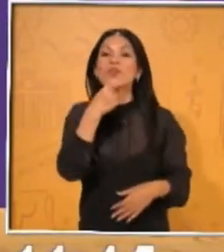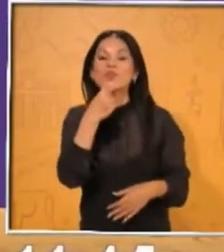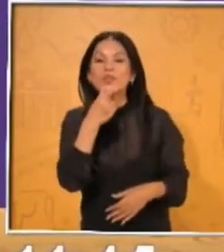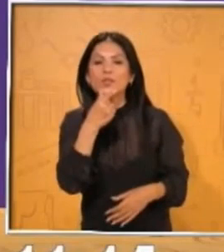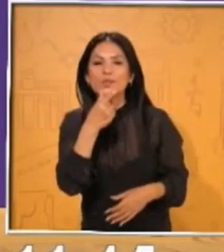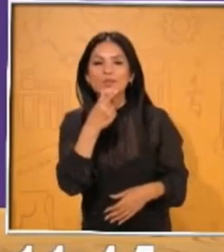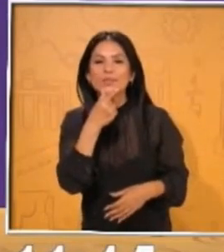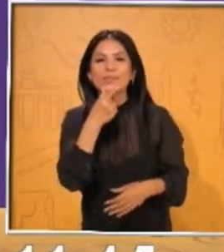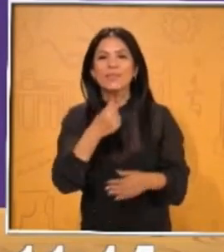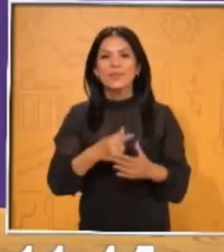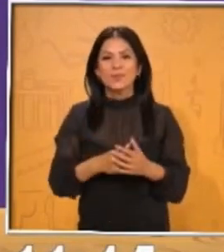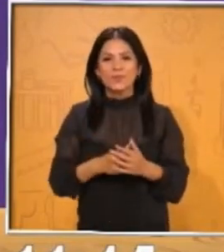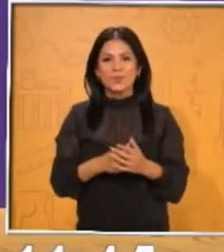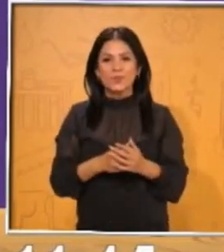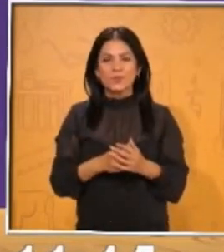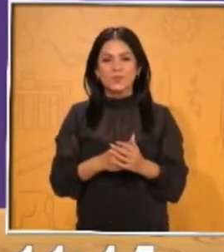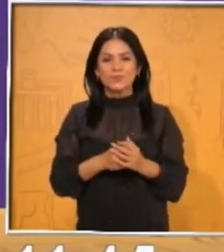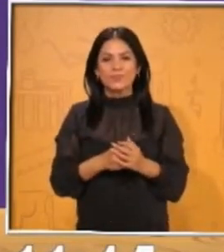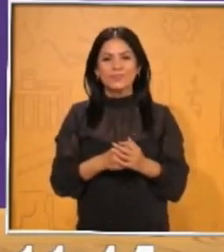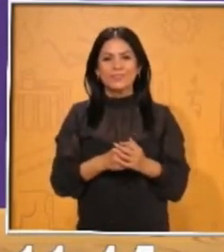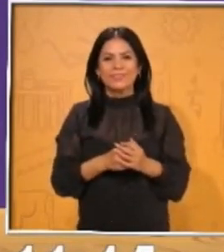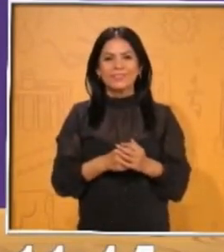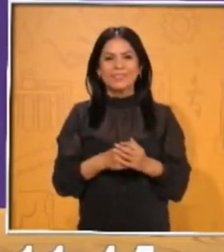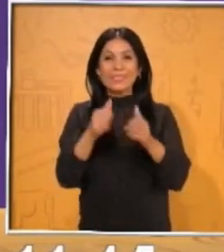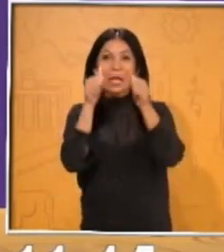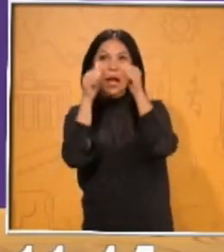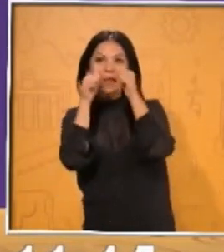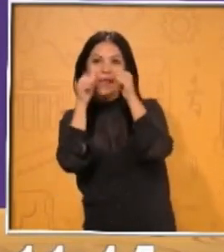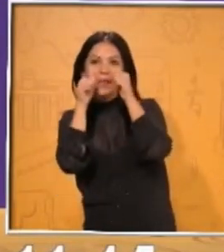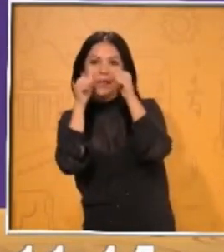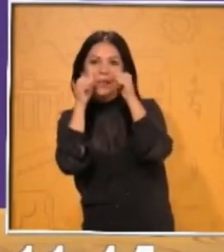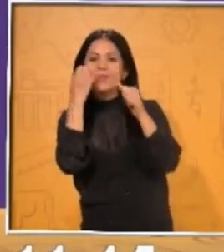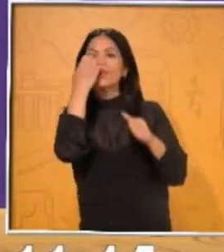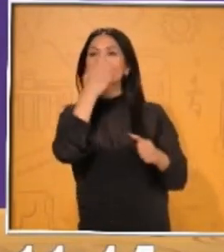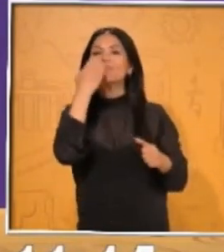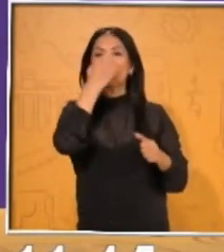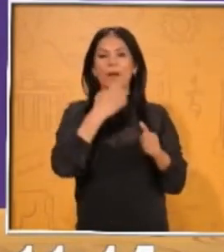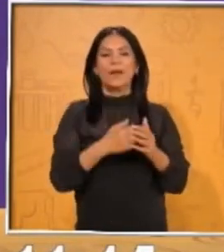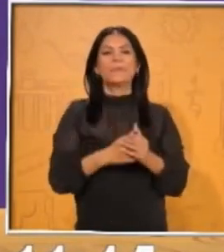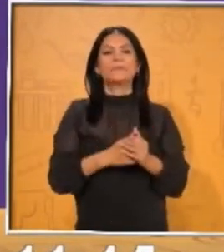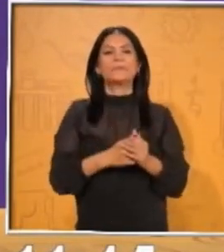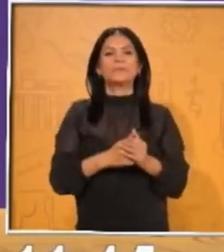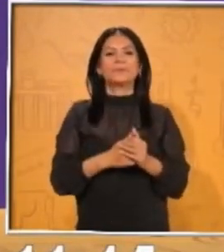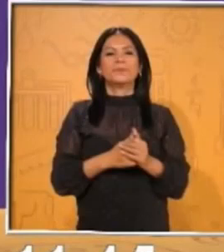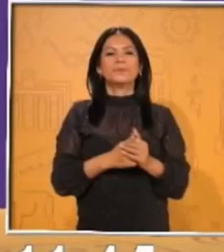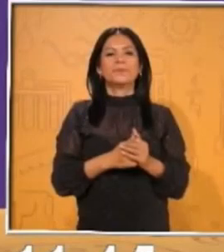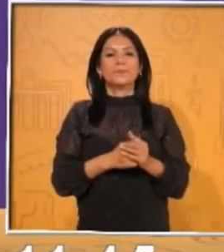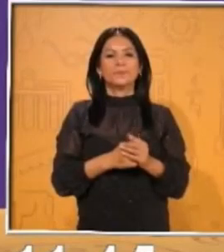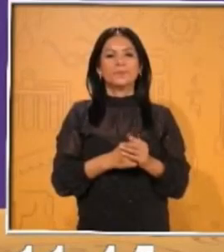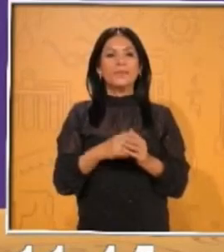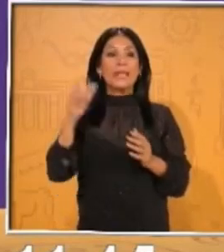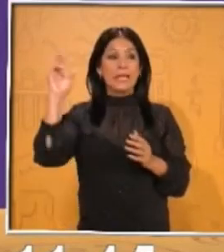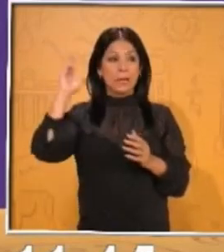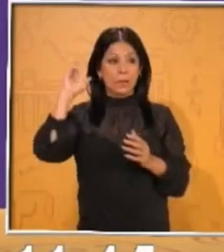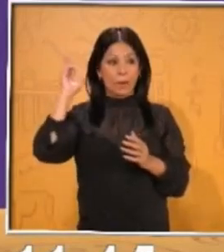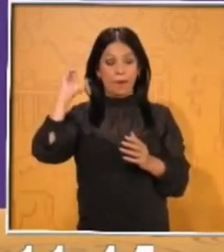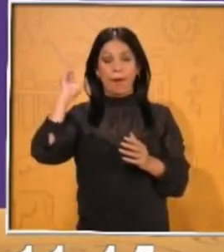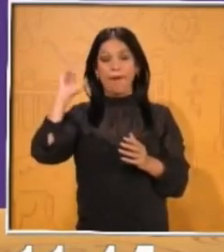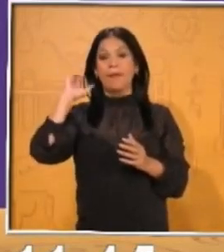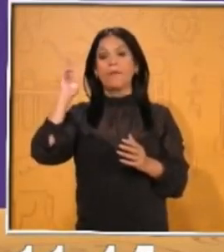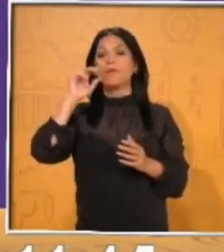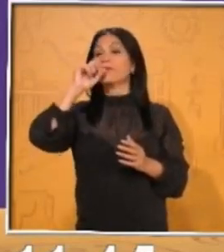los diferentes canales que se transmite esta señal de Canal 28, tanto radio como redes de